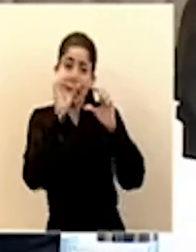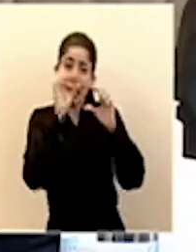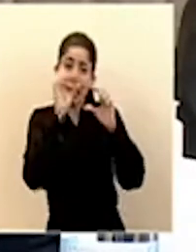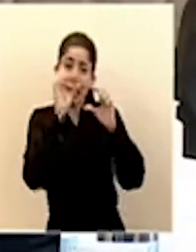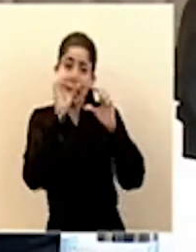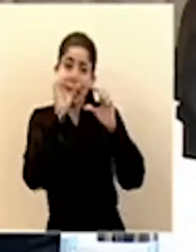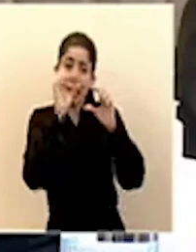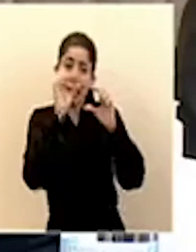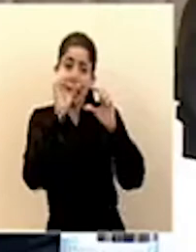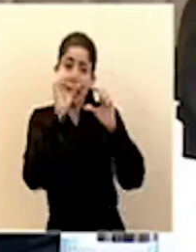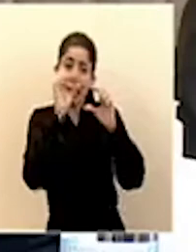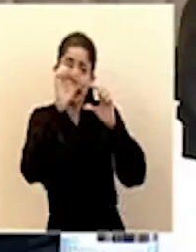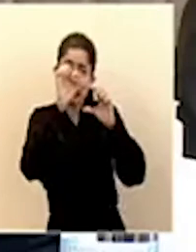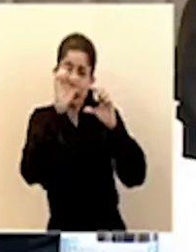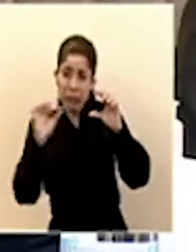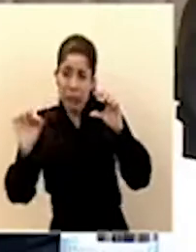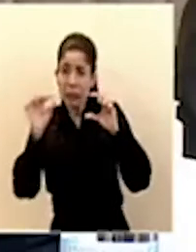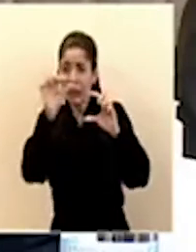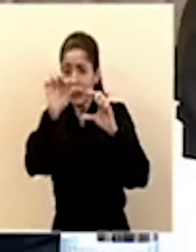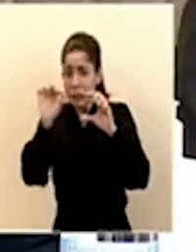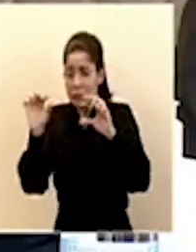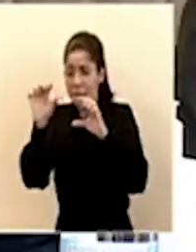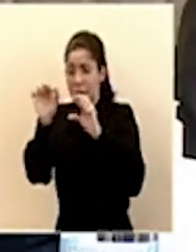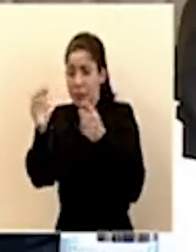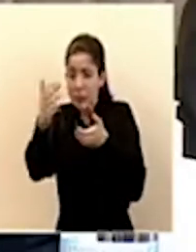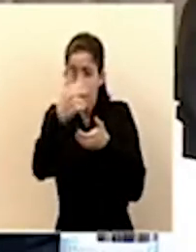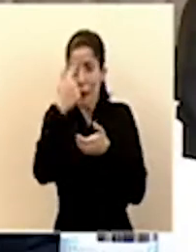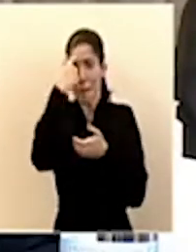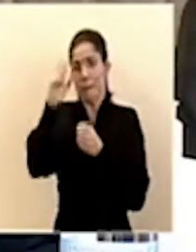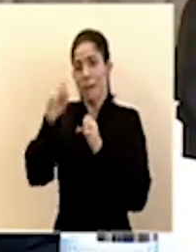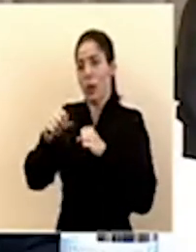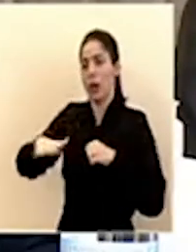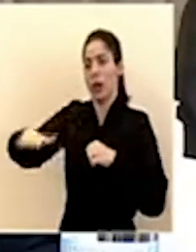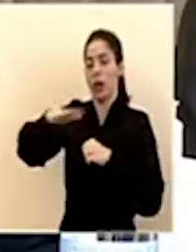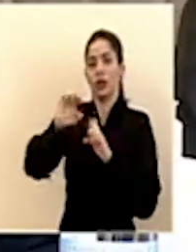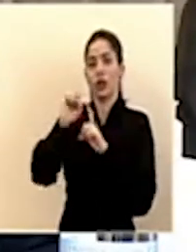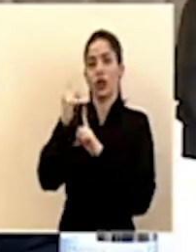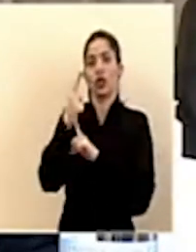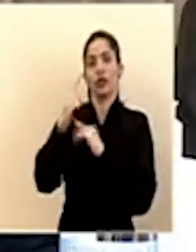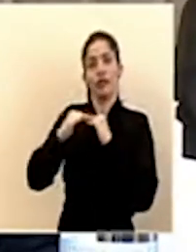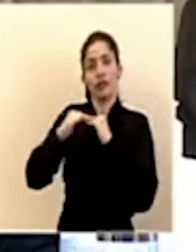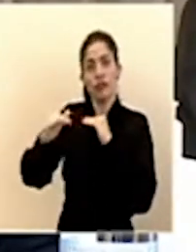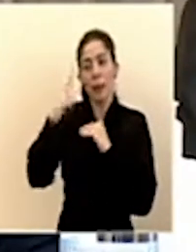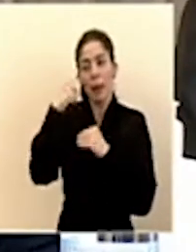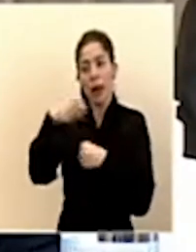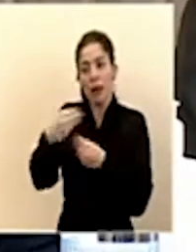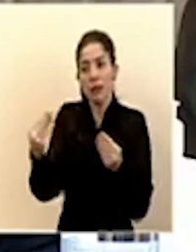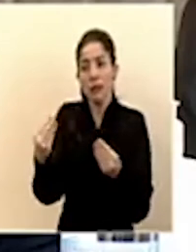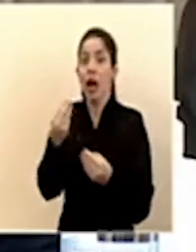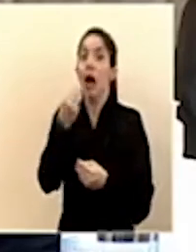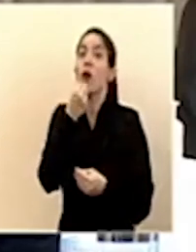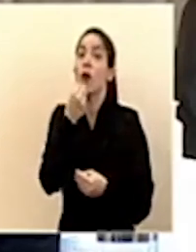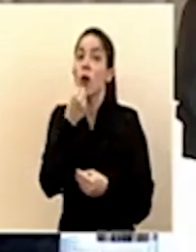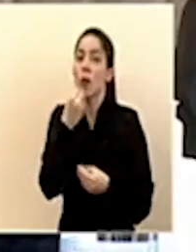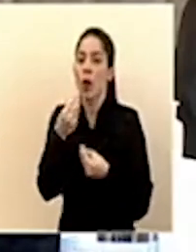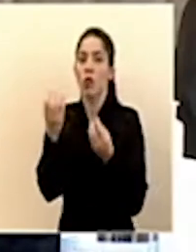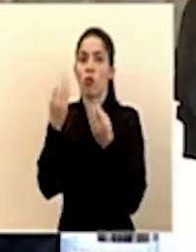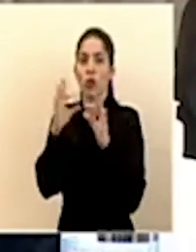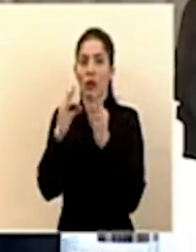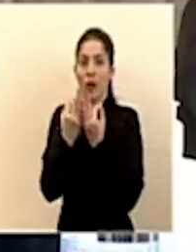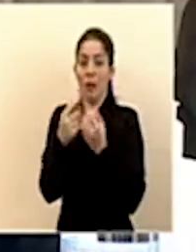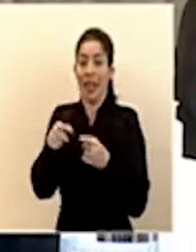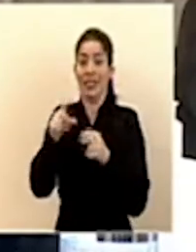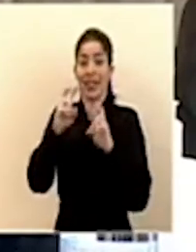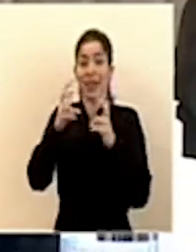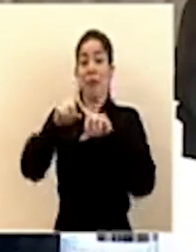aporte solidario para mantener la estabilidad social y poder alimentar literalmente a muchas familias.